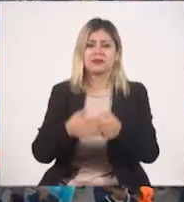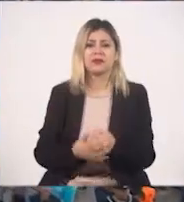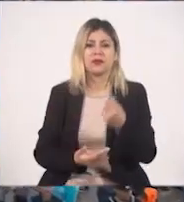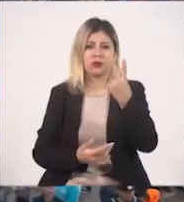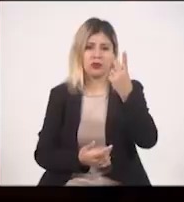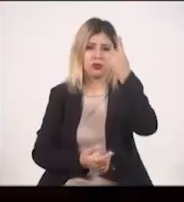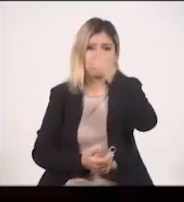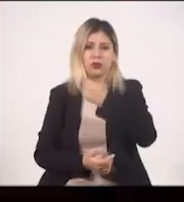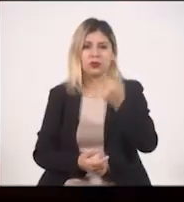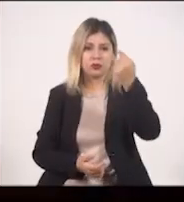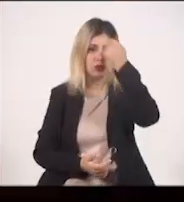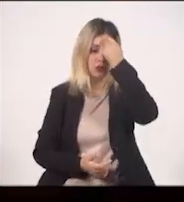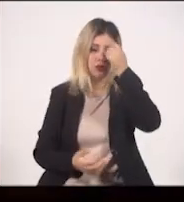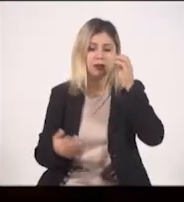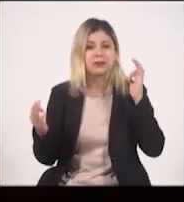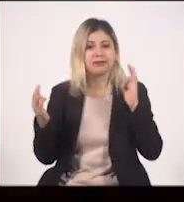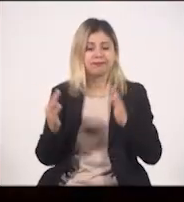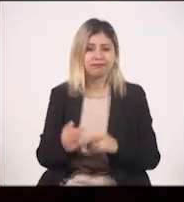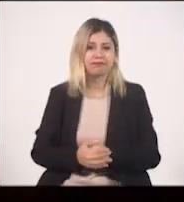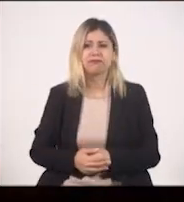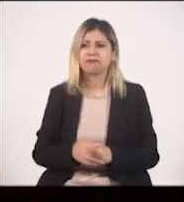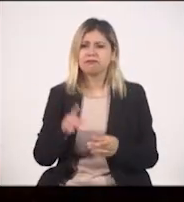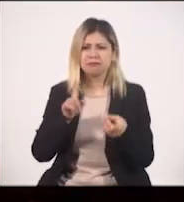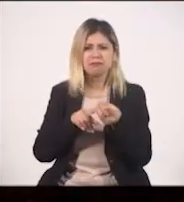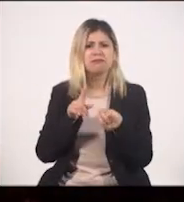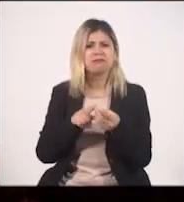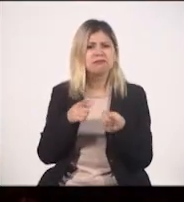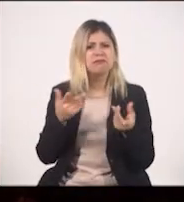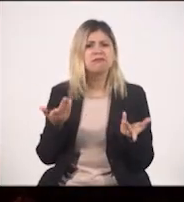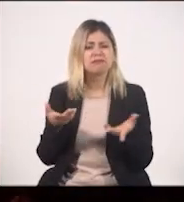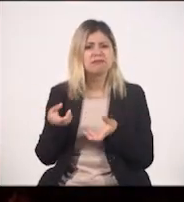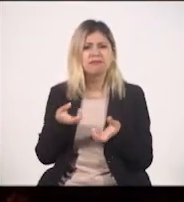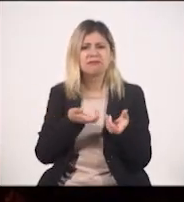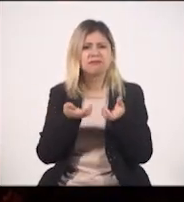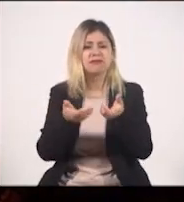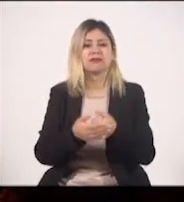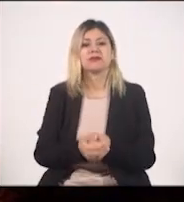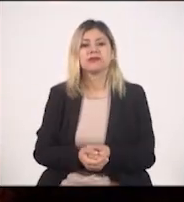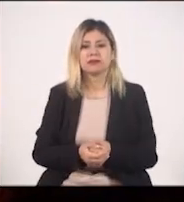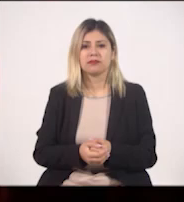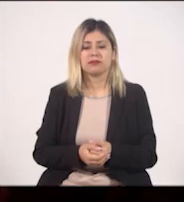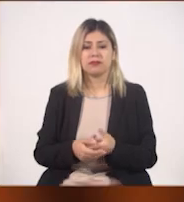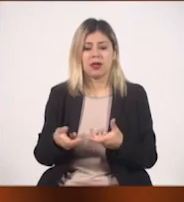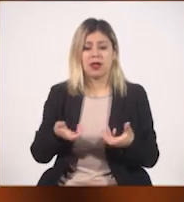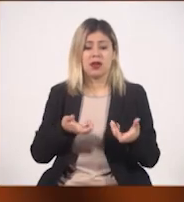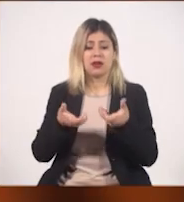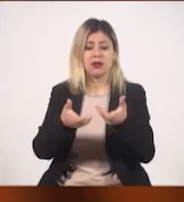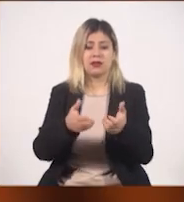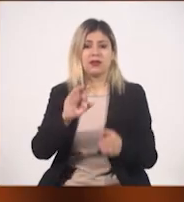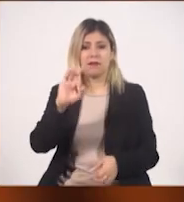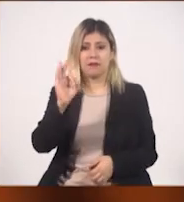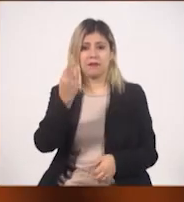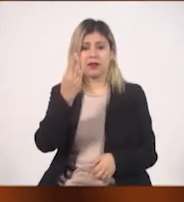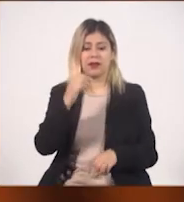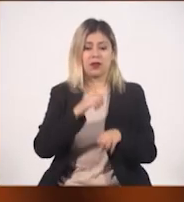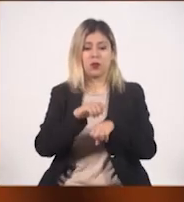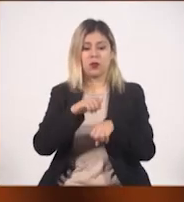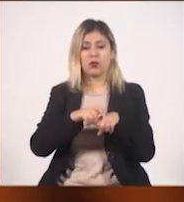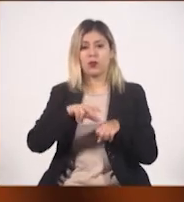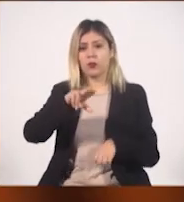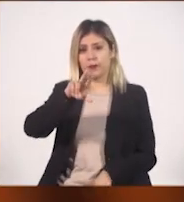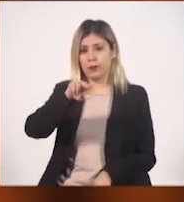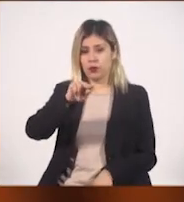horas. ¿A dos horas? ¿Por dónde se tienen que ir? Es, agarramos la cartera federal ochenta, en el entronque